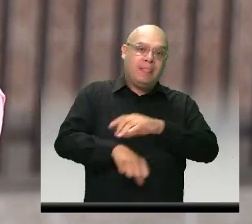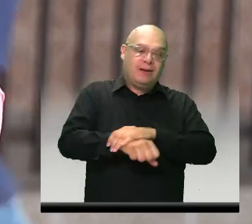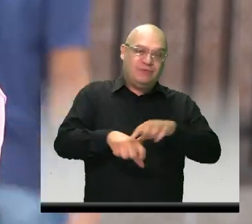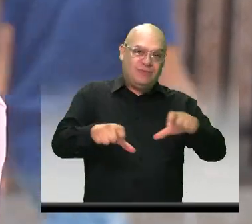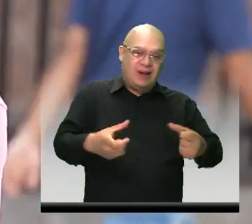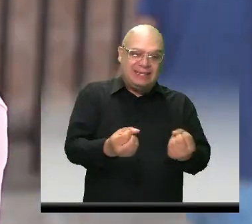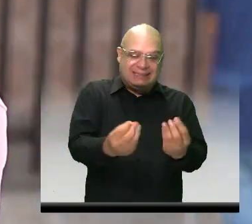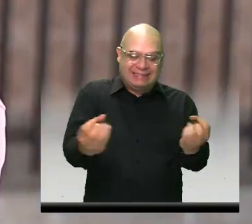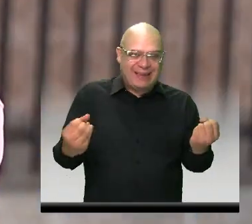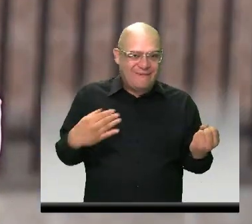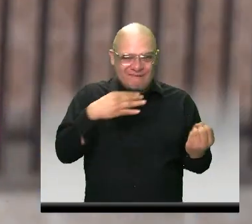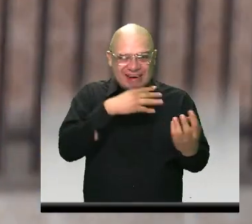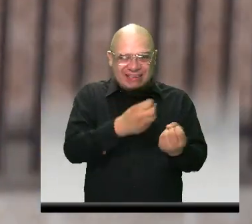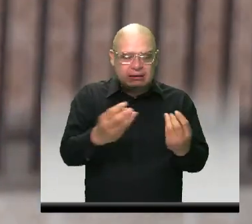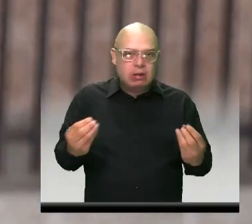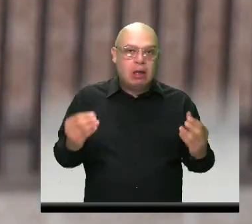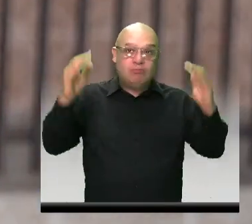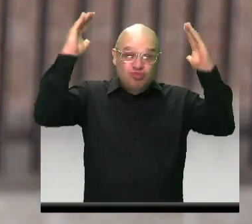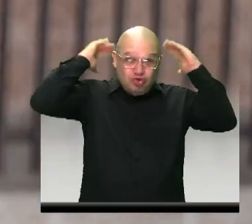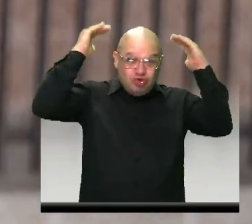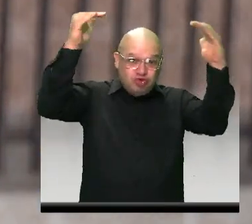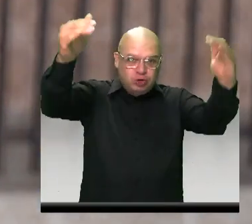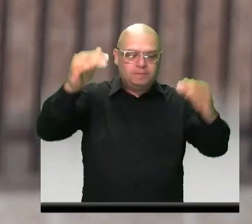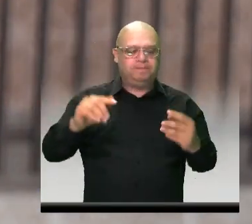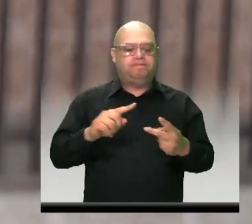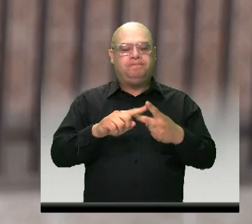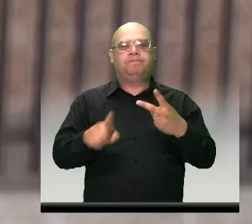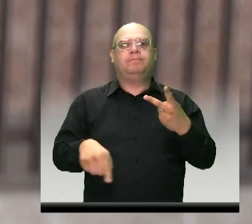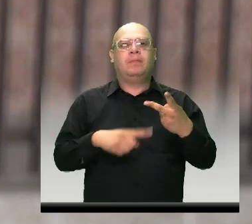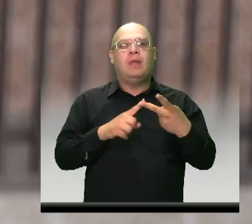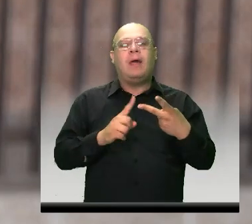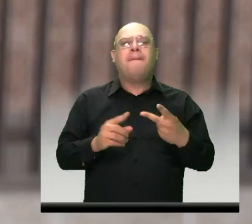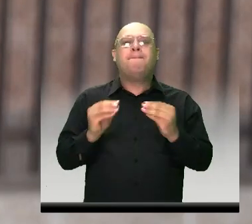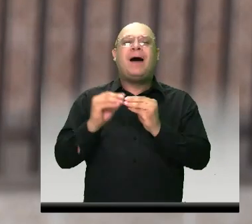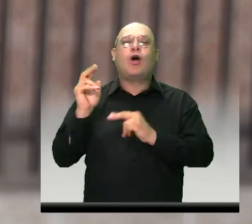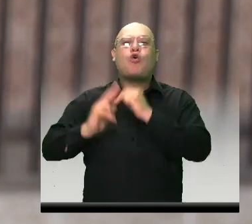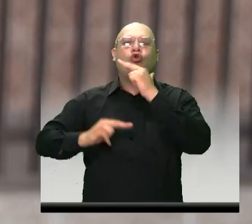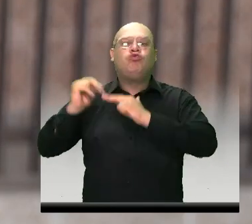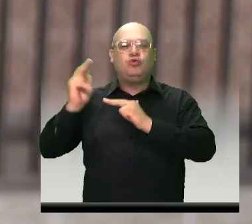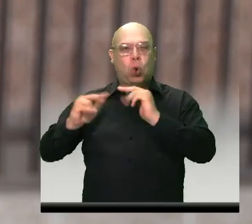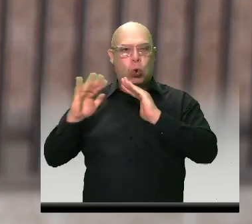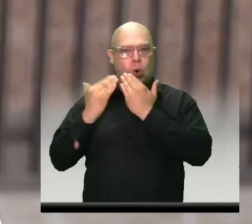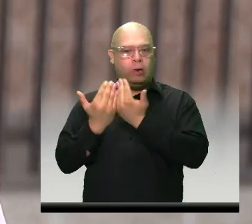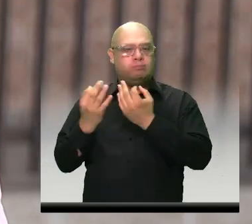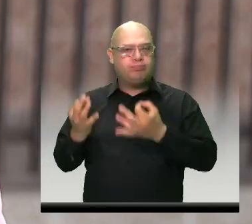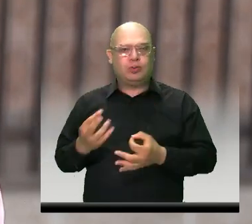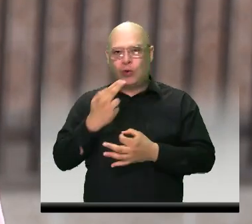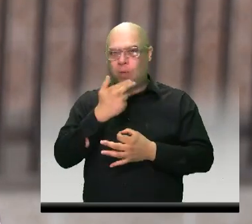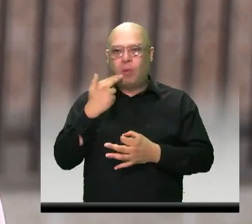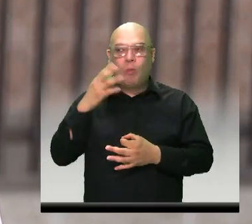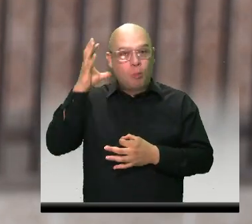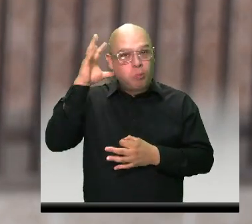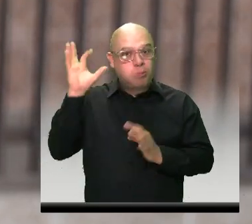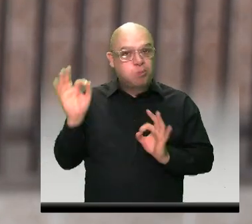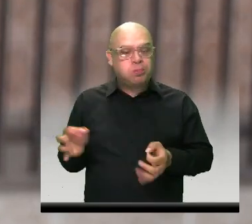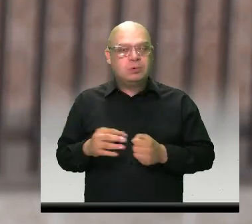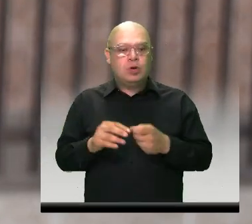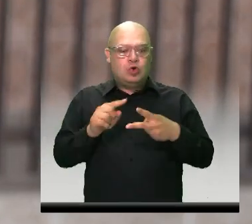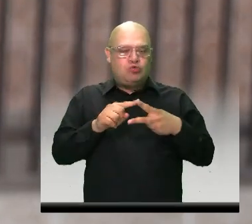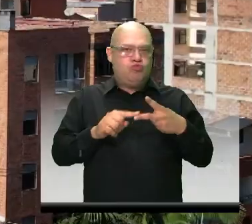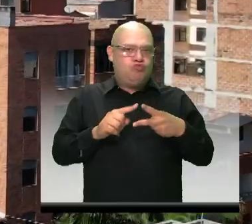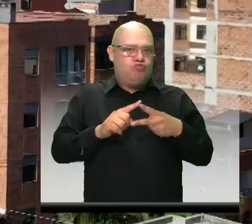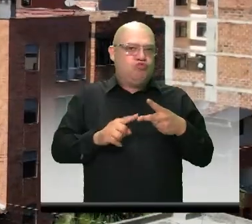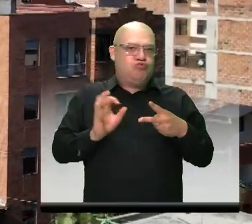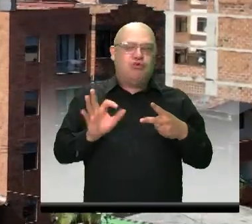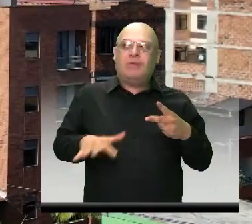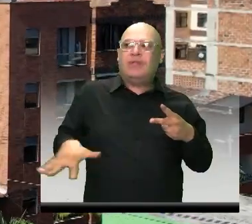cubierta y la construcción del colegio que tenemos ahora. Son las dos cosas grandes que tiene el barrio